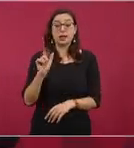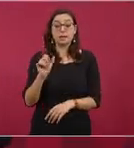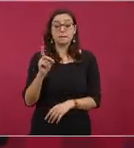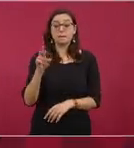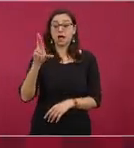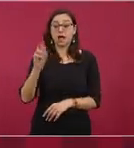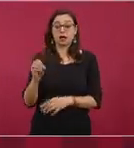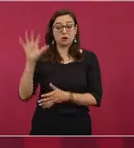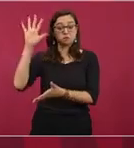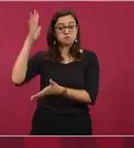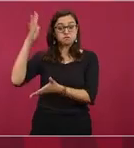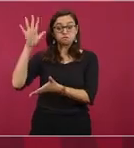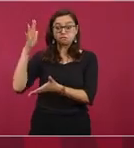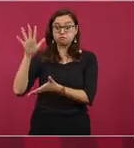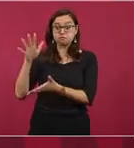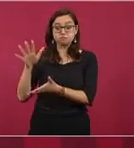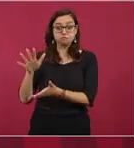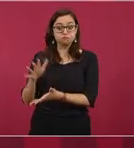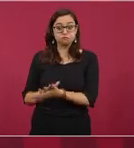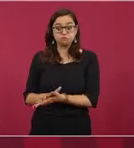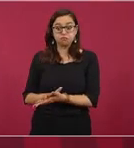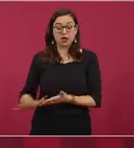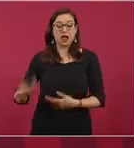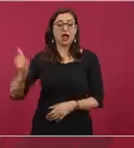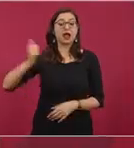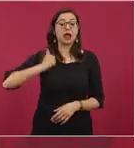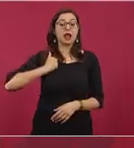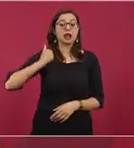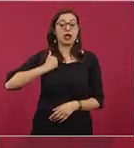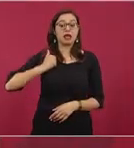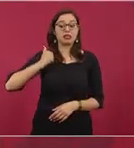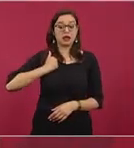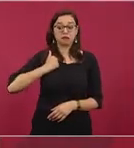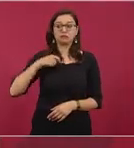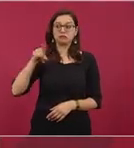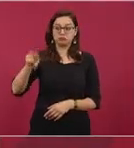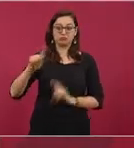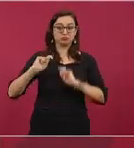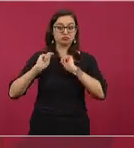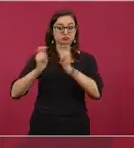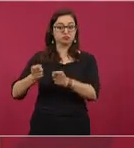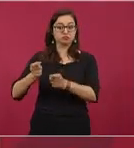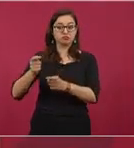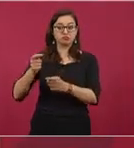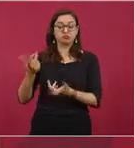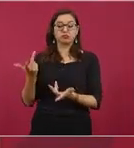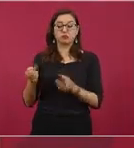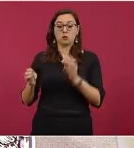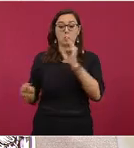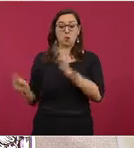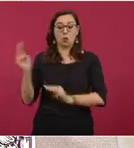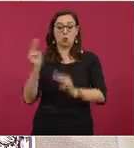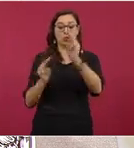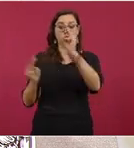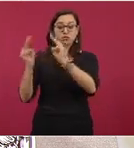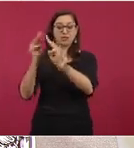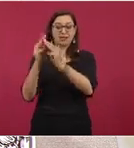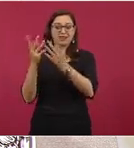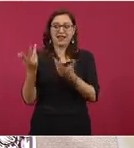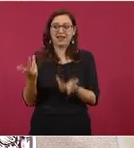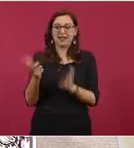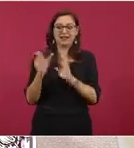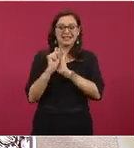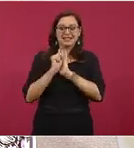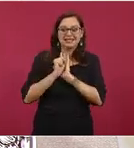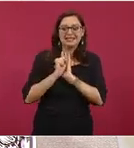la minera San Javier, una minera canadiense en San Luis Potosí. El Cerro de San Pedro era el símbolo